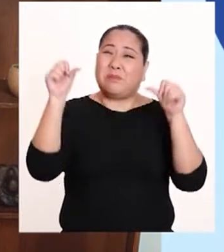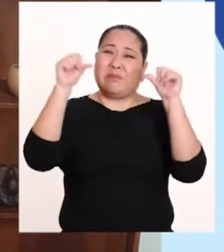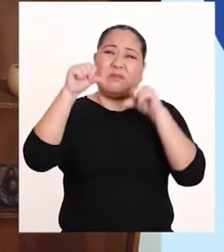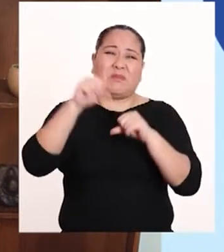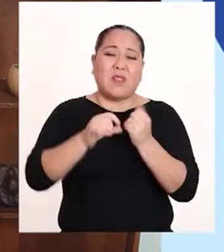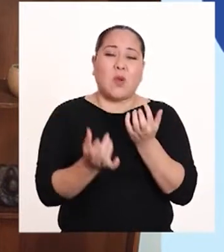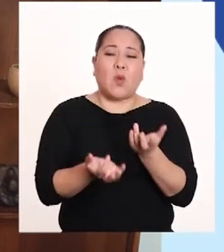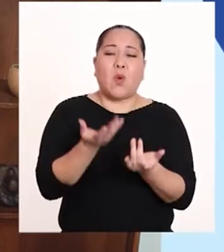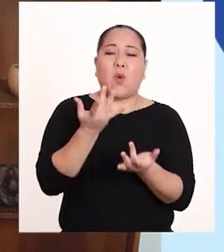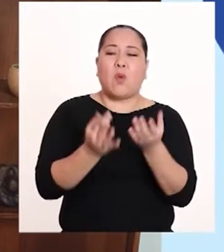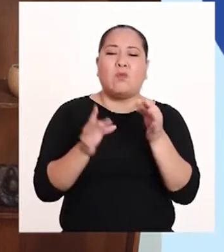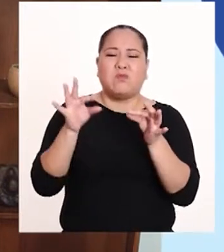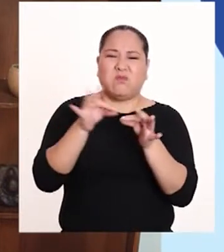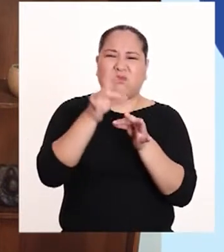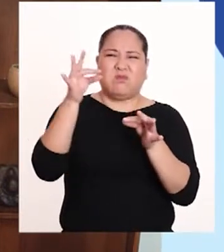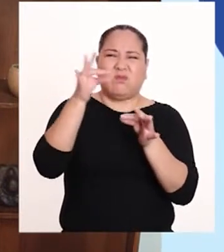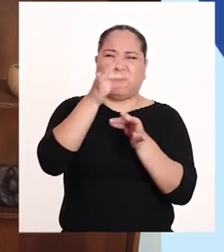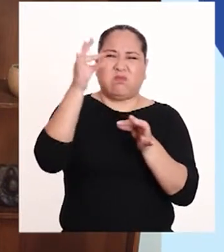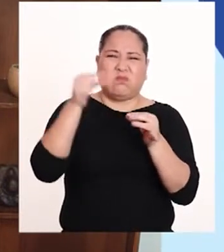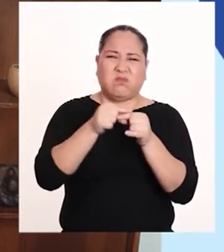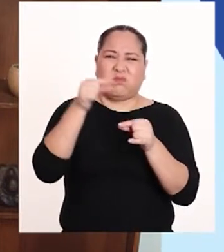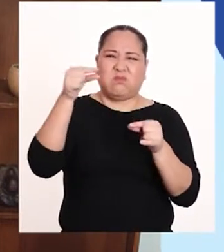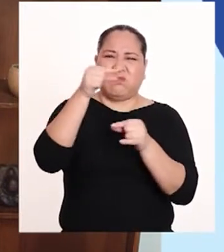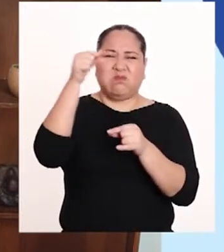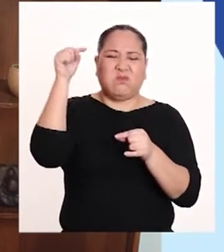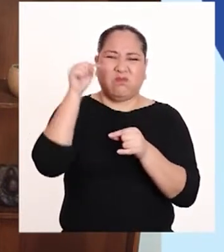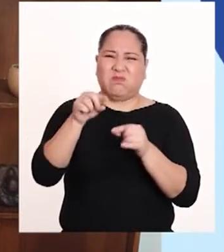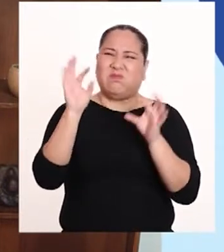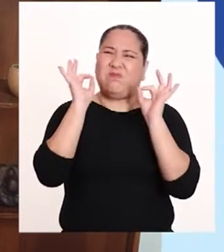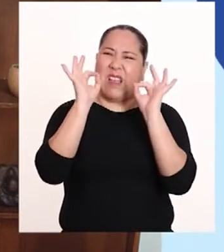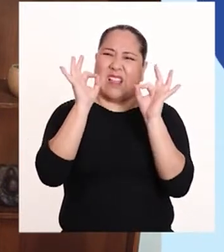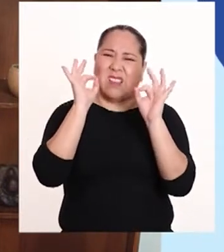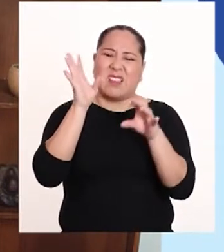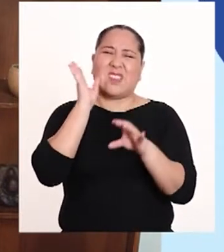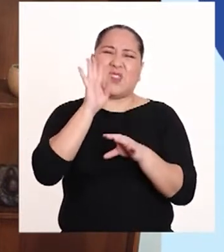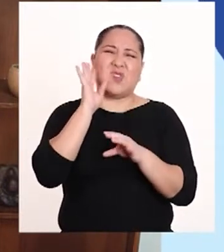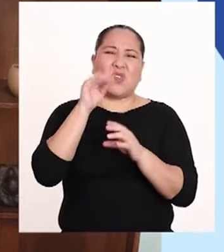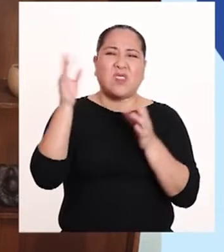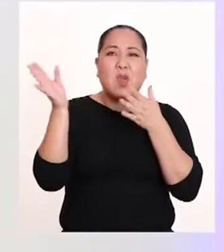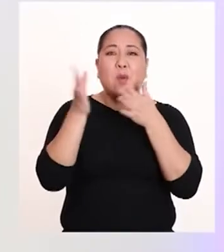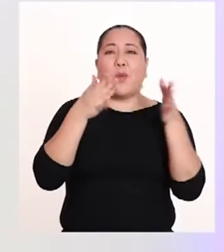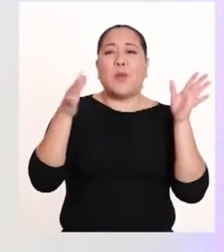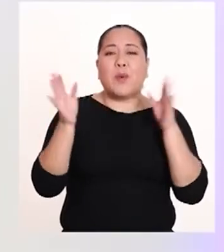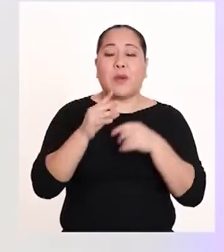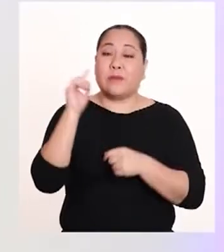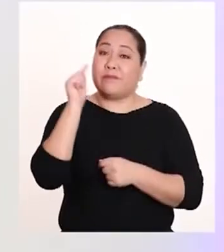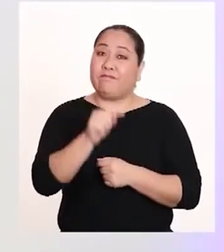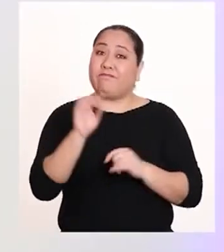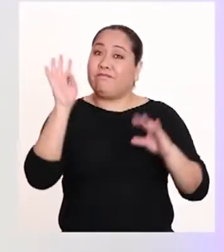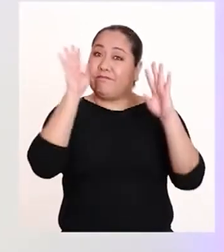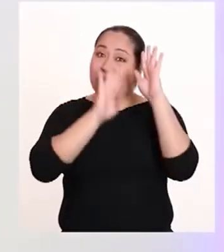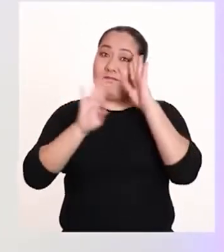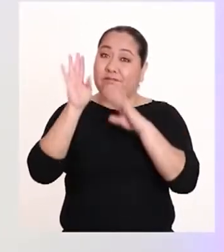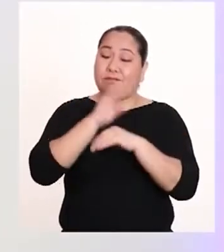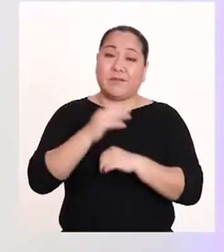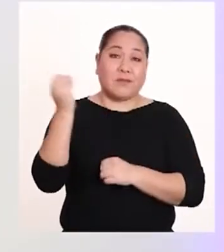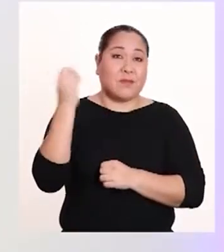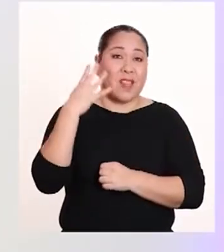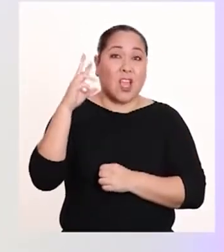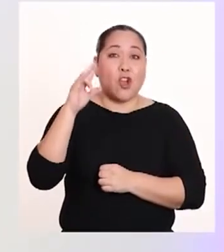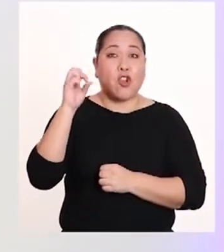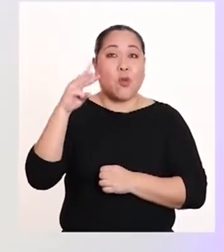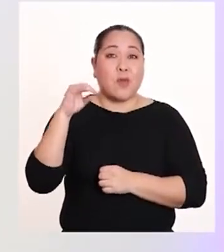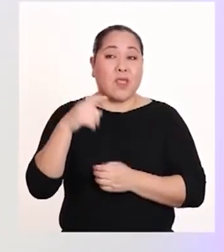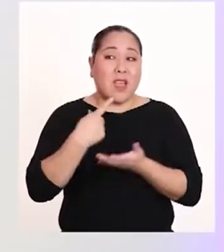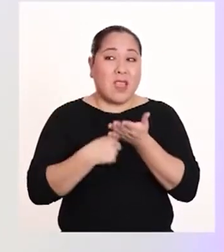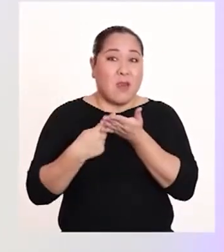queman porque desprenden sustancias gaseosas, peligrosas que contaminan el aire. Y esa es la preocupación que nos contaba